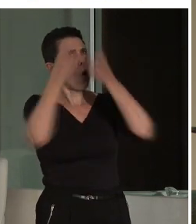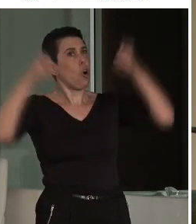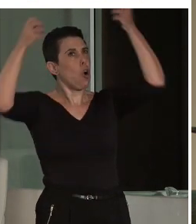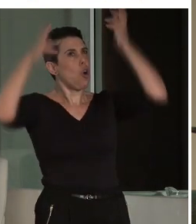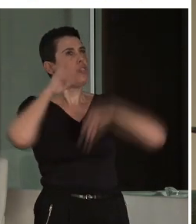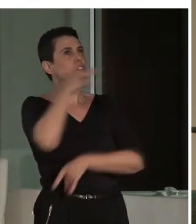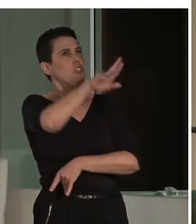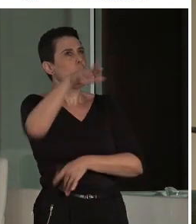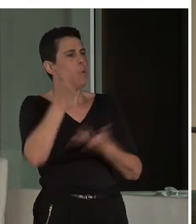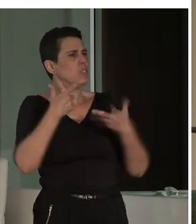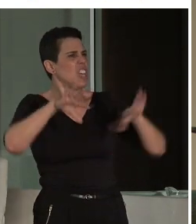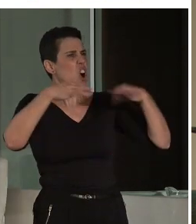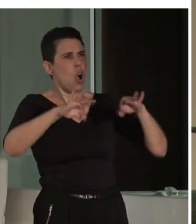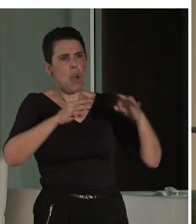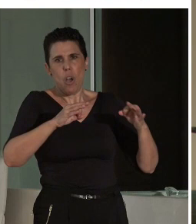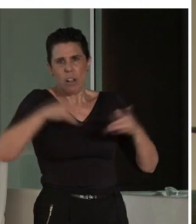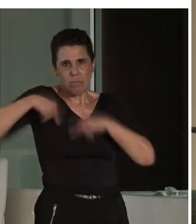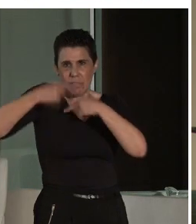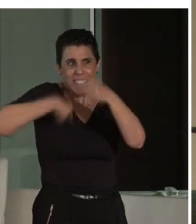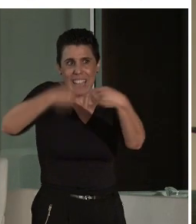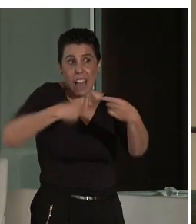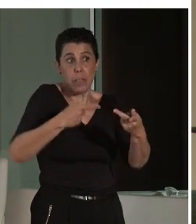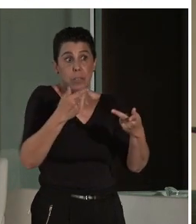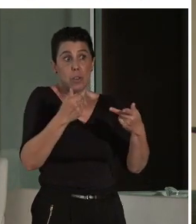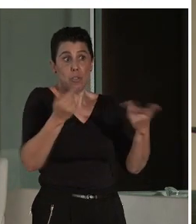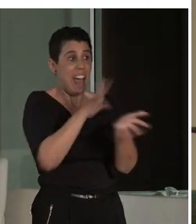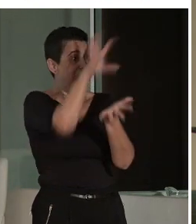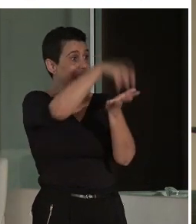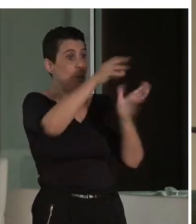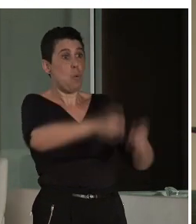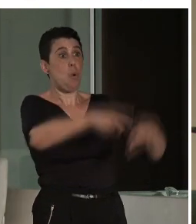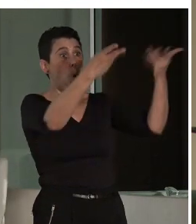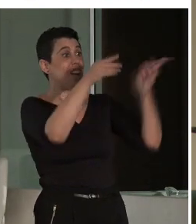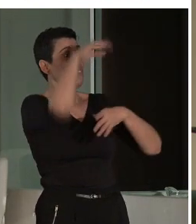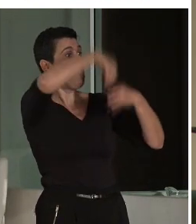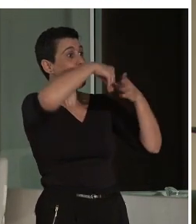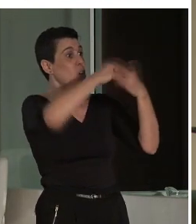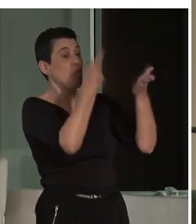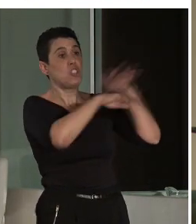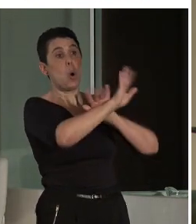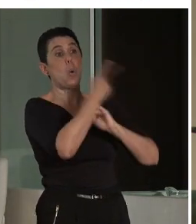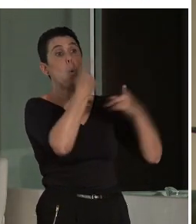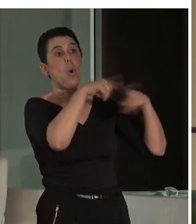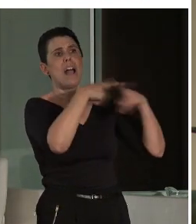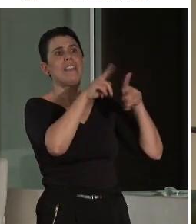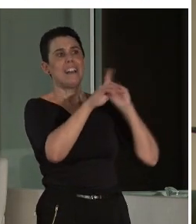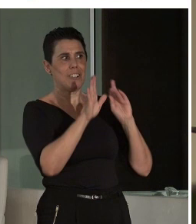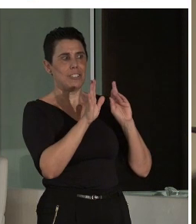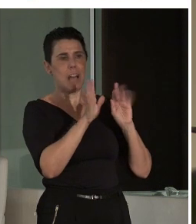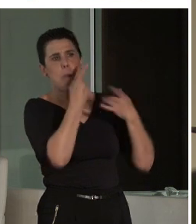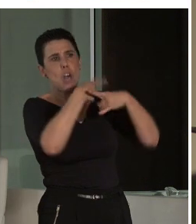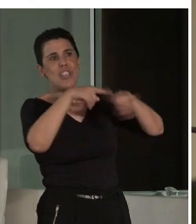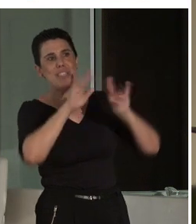clásico, el edificio que acoge piezas, pero es muy importante la dialéctica entre la pieza y el contexto. Y eso en muchas ciudades